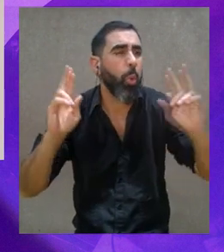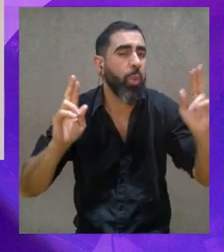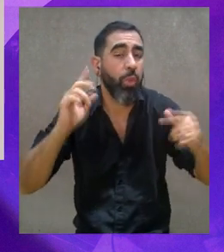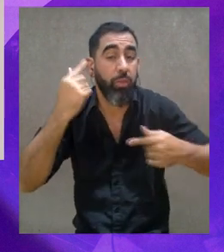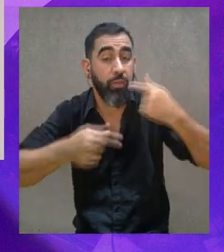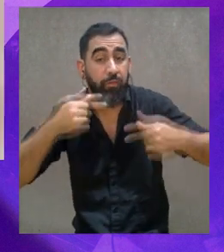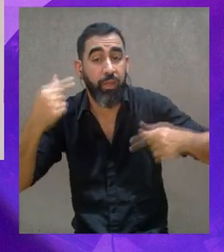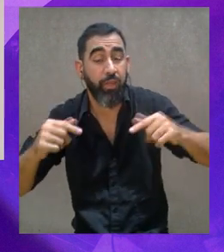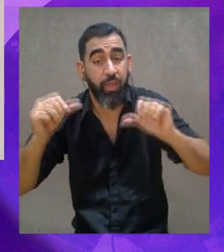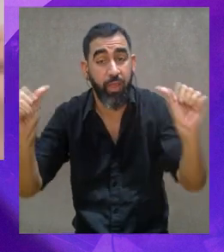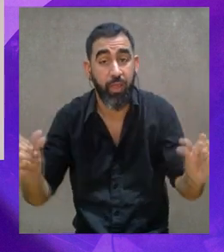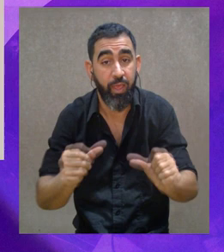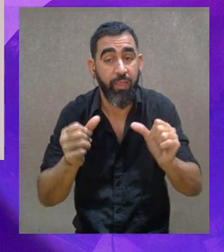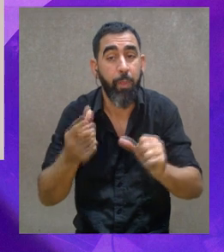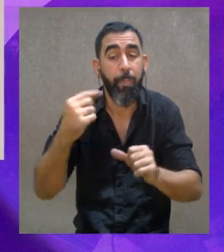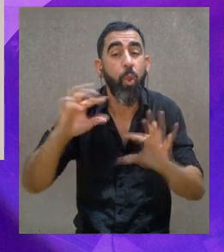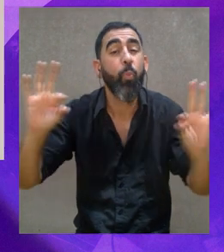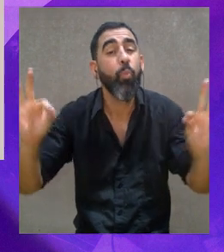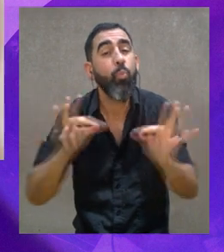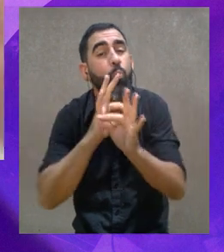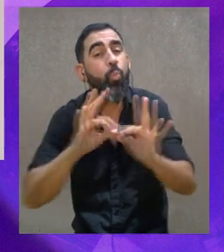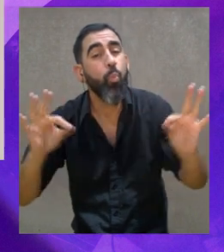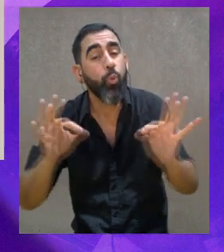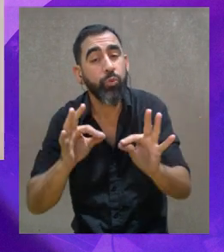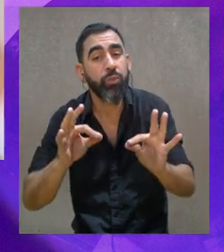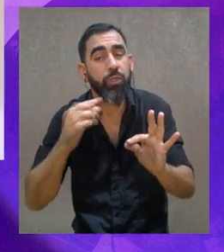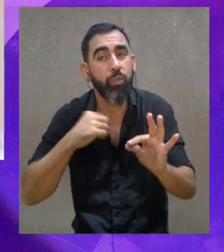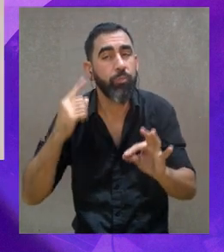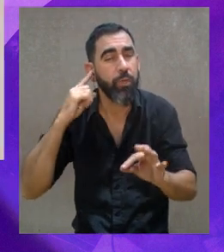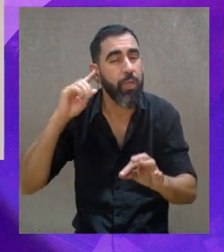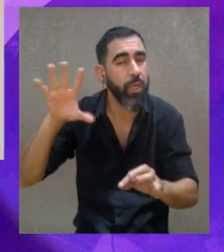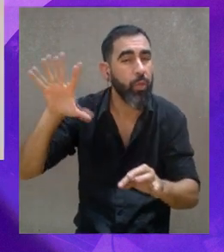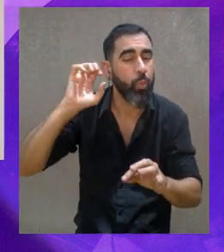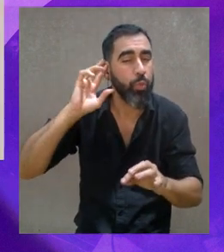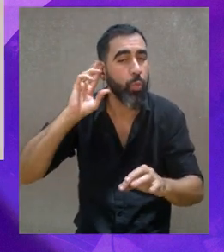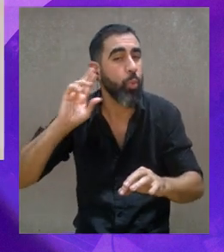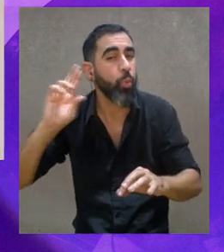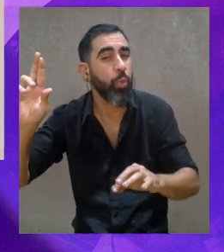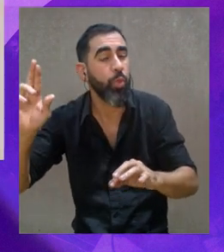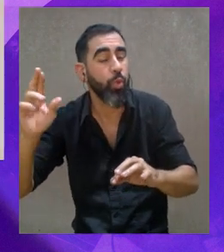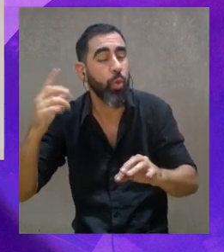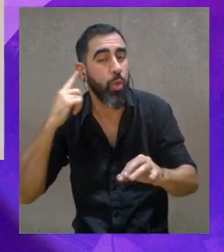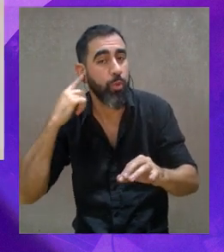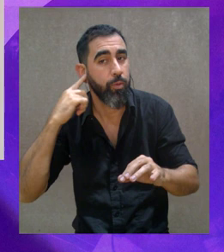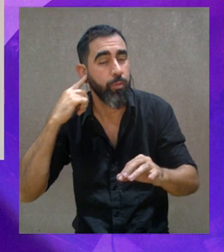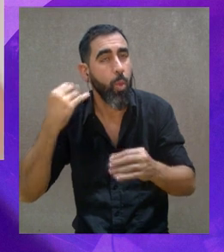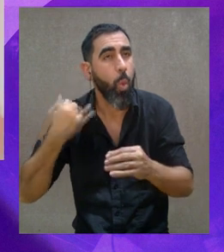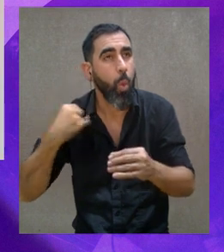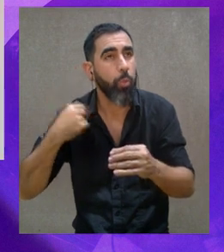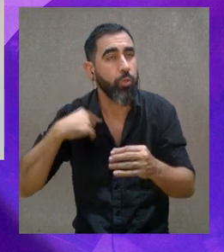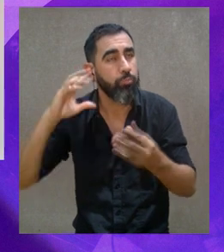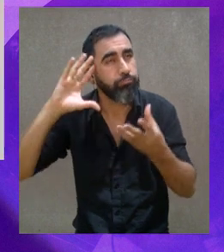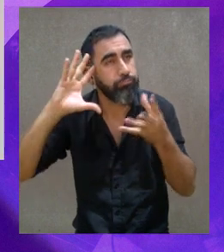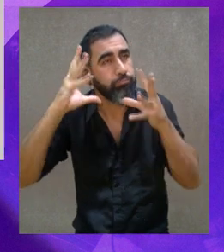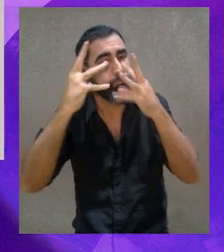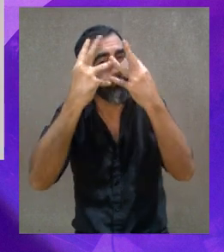que se producen, pero el concepto de música es justamente después de percibir esos sonidos a través de nuestros oídos y